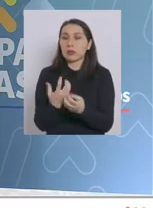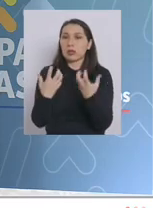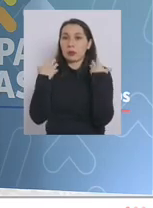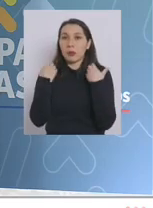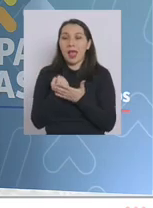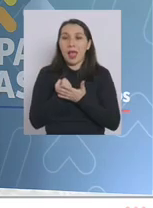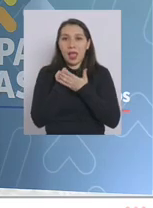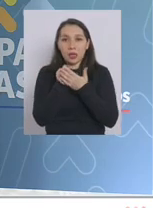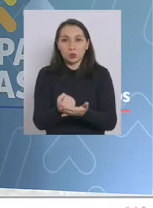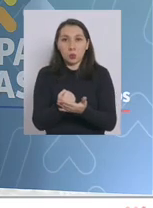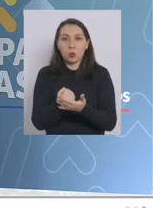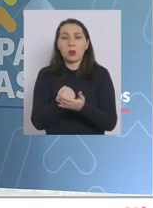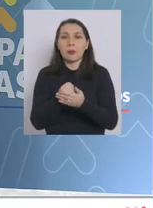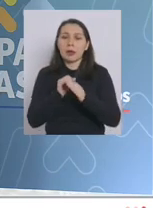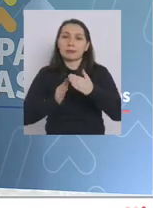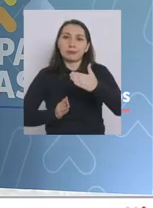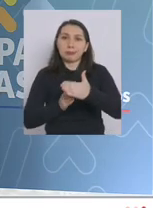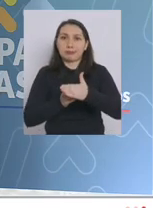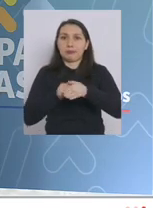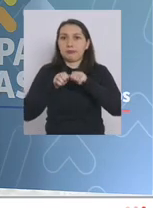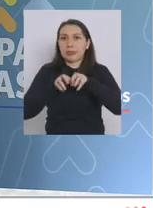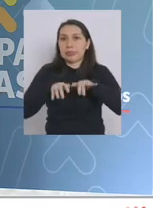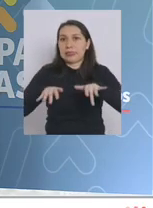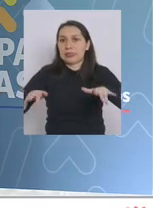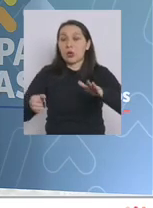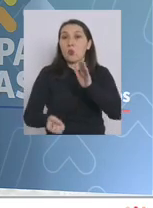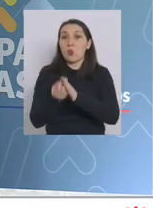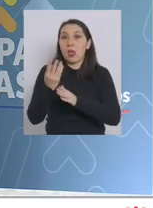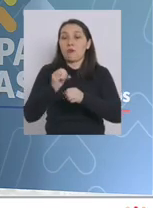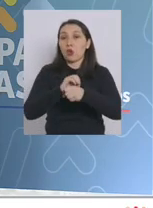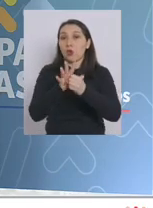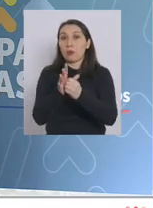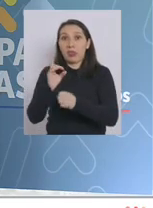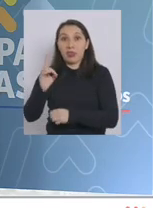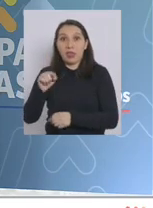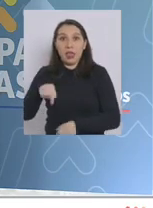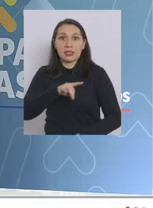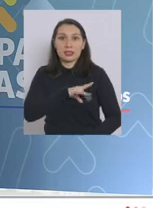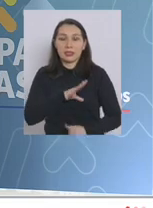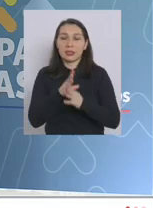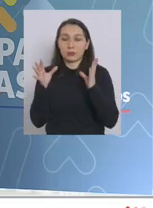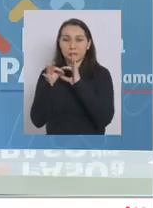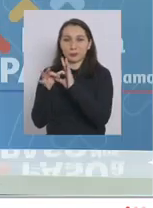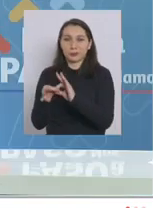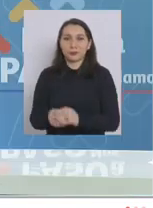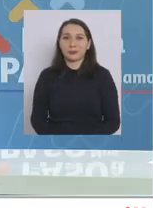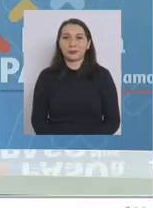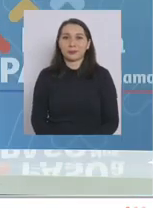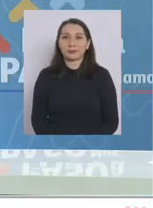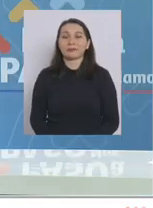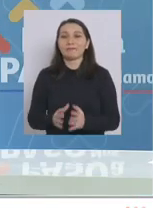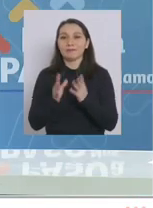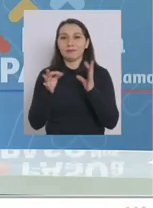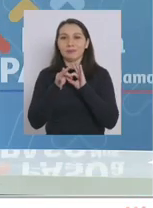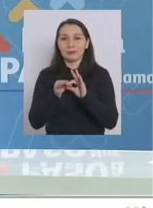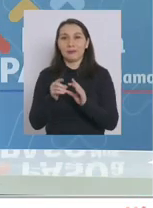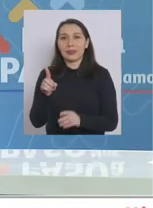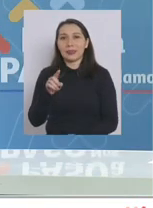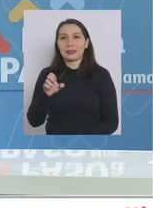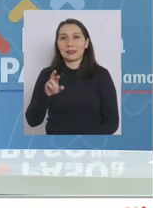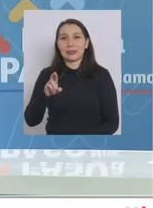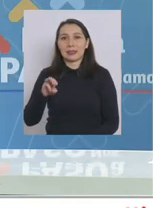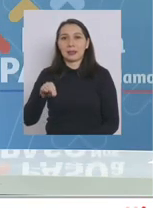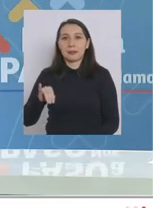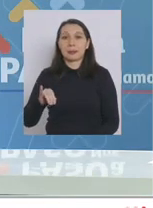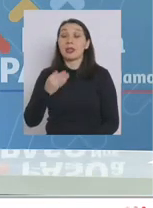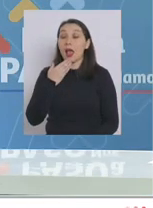colaborar para detener la propagación de esta nueva cepa en nuestro país. Muchas gracias. Muchas gracias, Seremi. Ahora